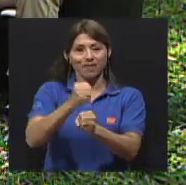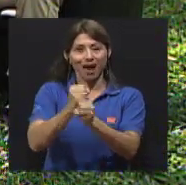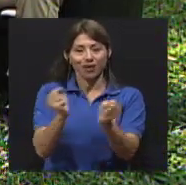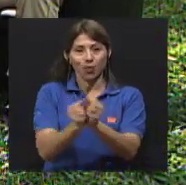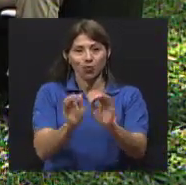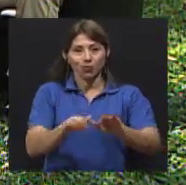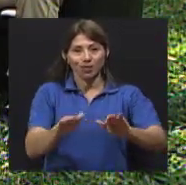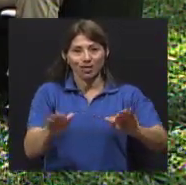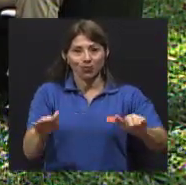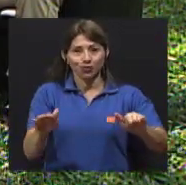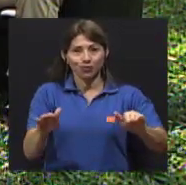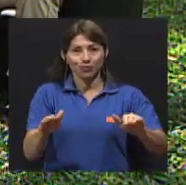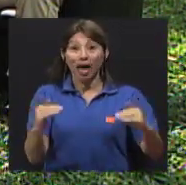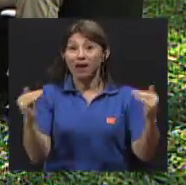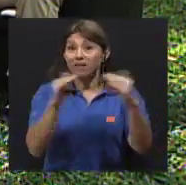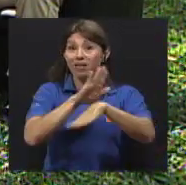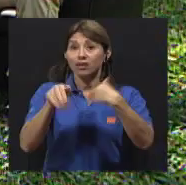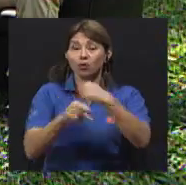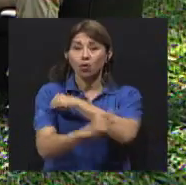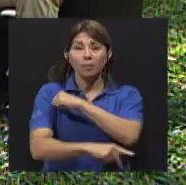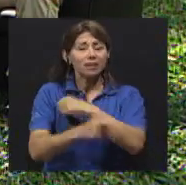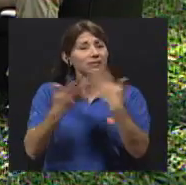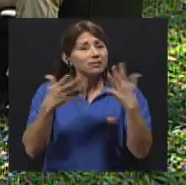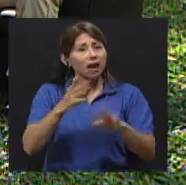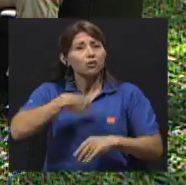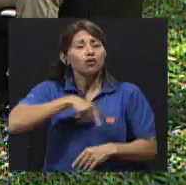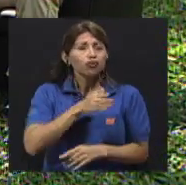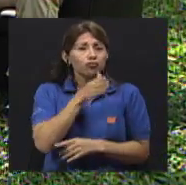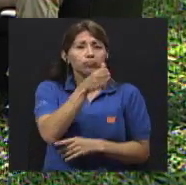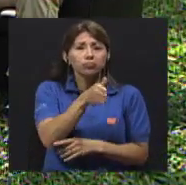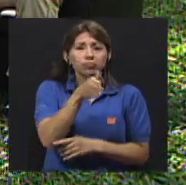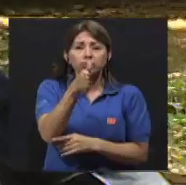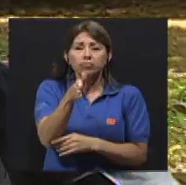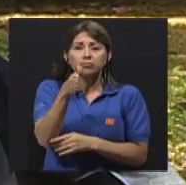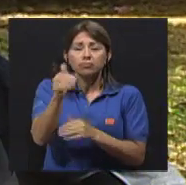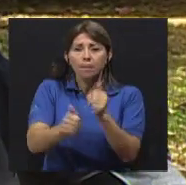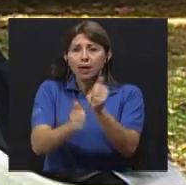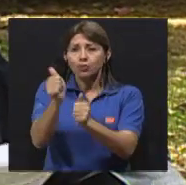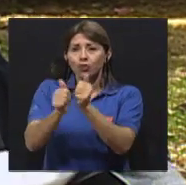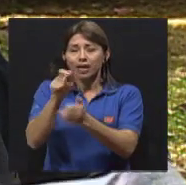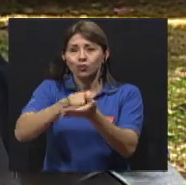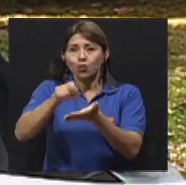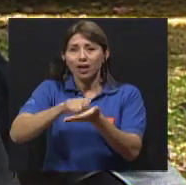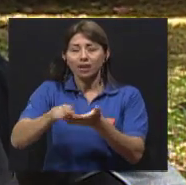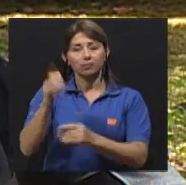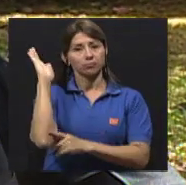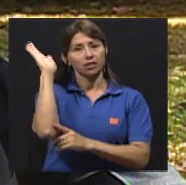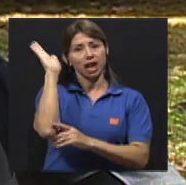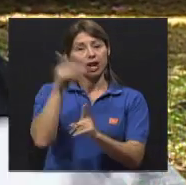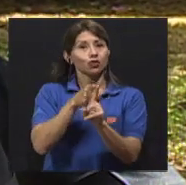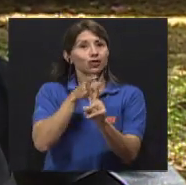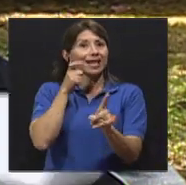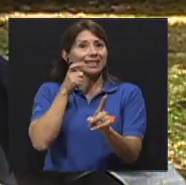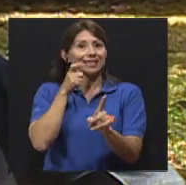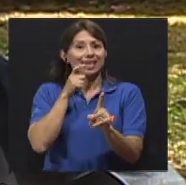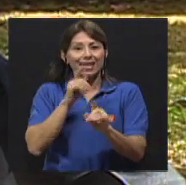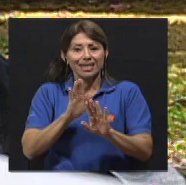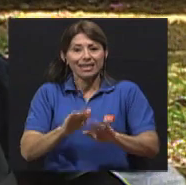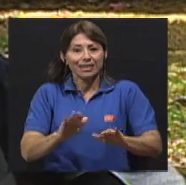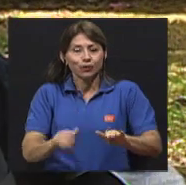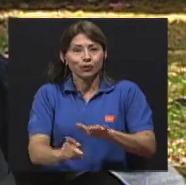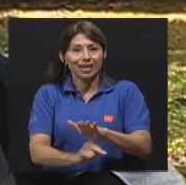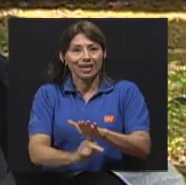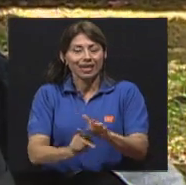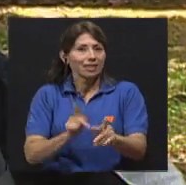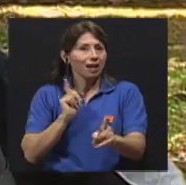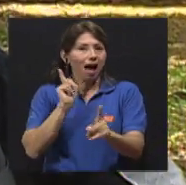Entonces, hemos visitado a nivel nacional una gran mayoría de escuelas, y hemos dado charlas desde niños de primer grado o de kinder